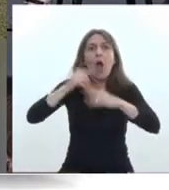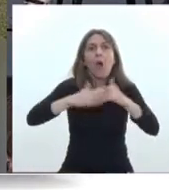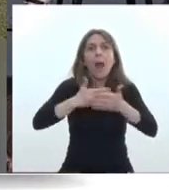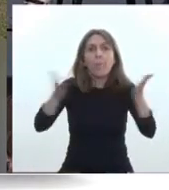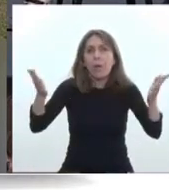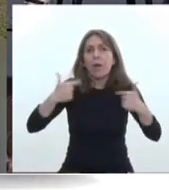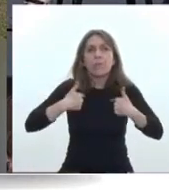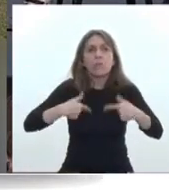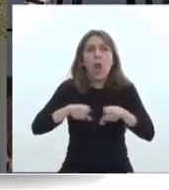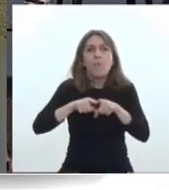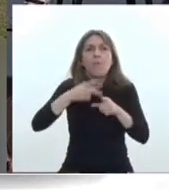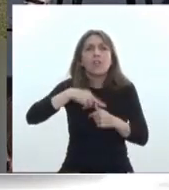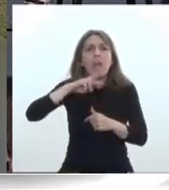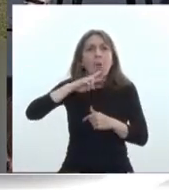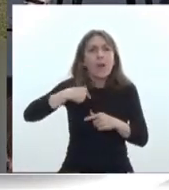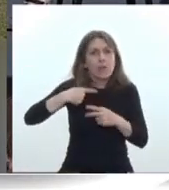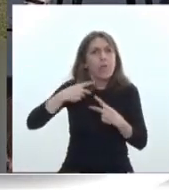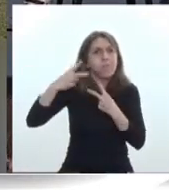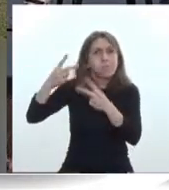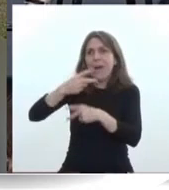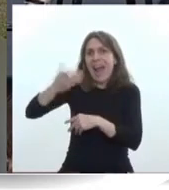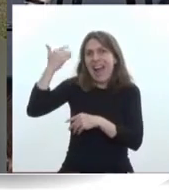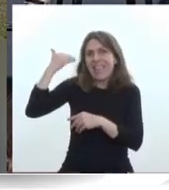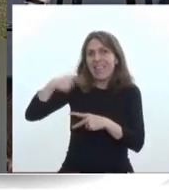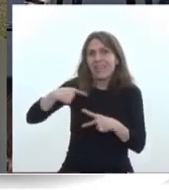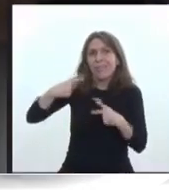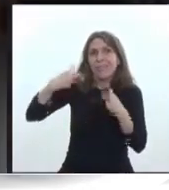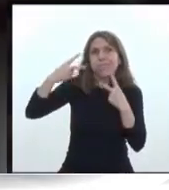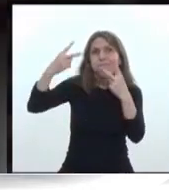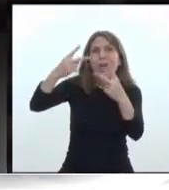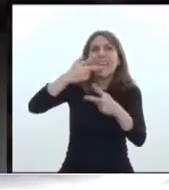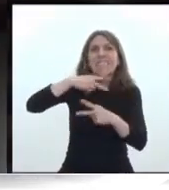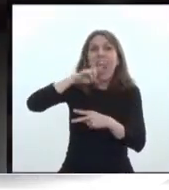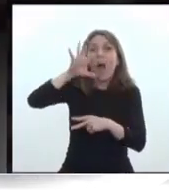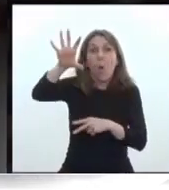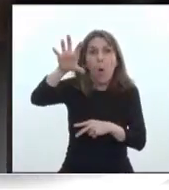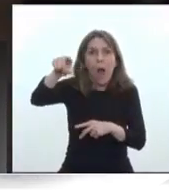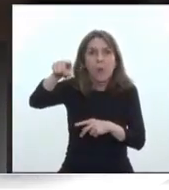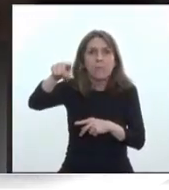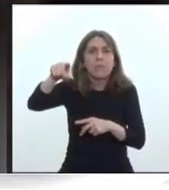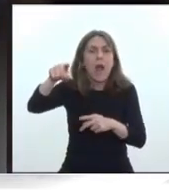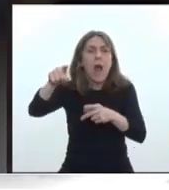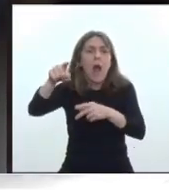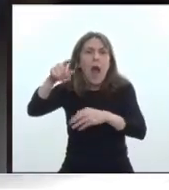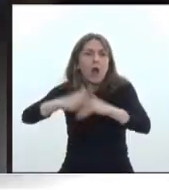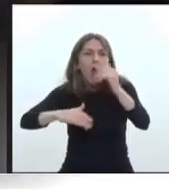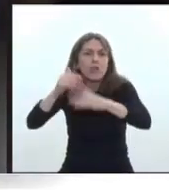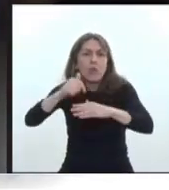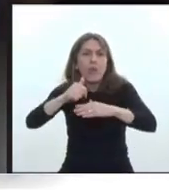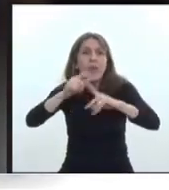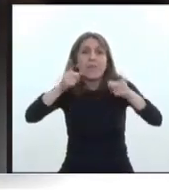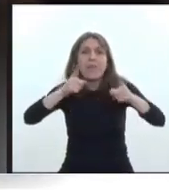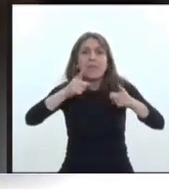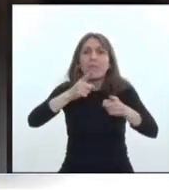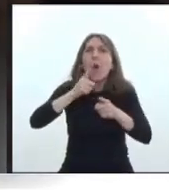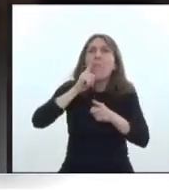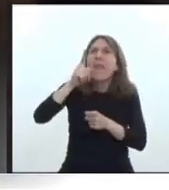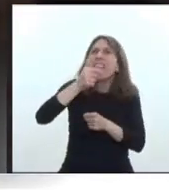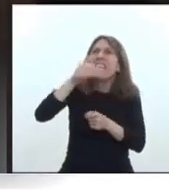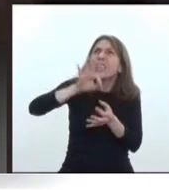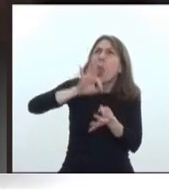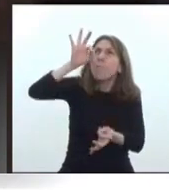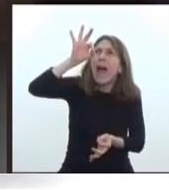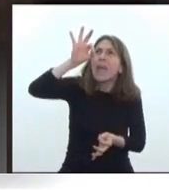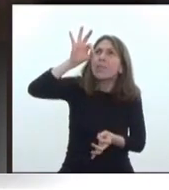pasó en San Juan cuando fui a visitar la vez pasada la creación de un dique a 1.600 metros de altura